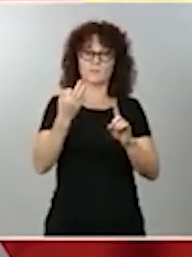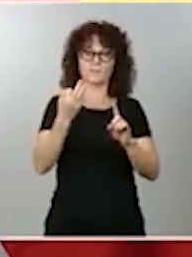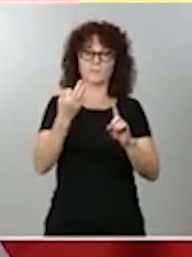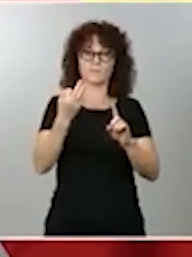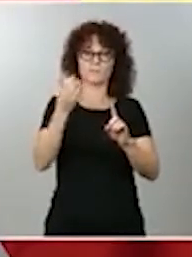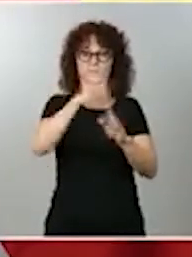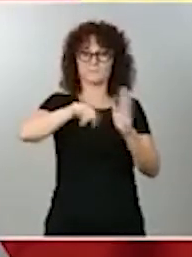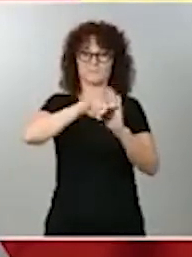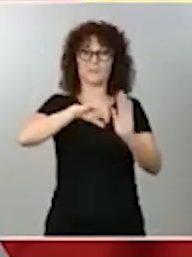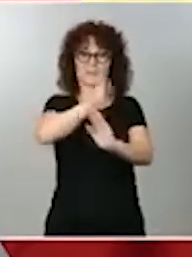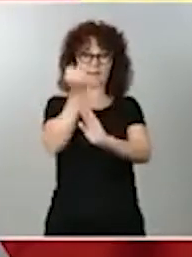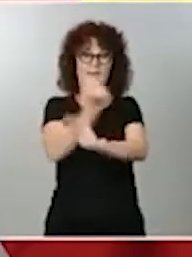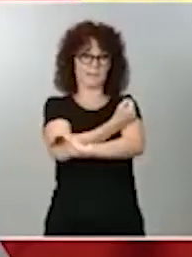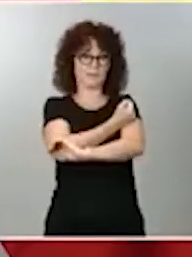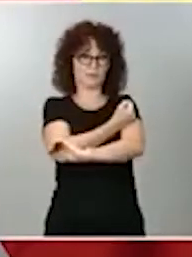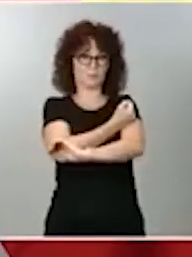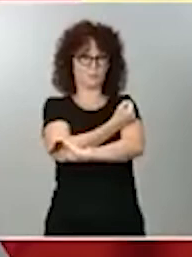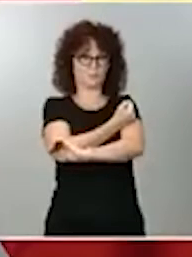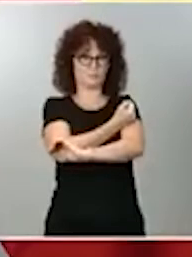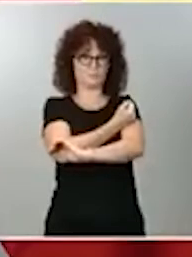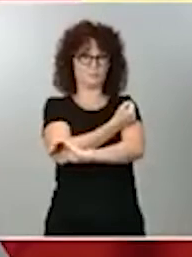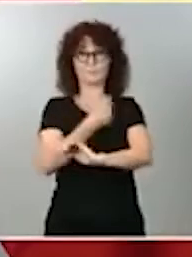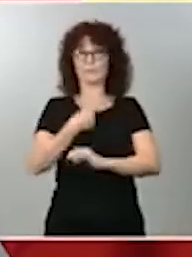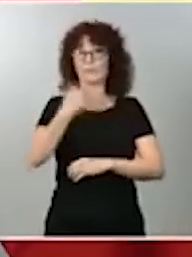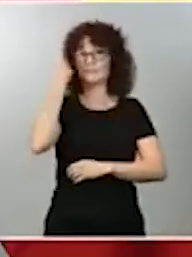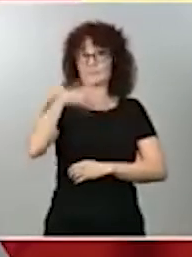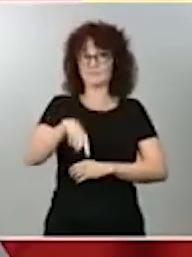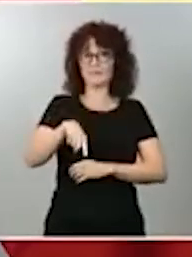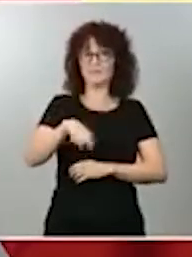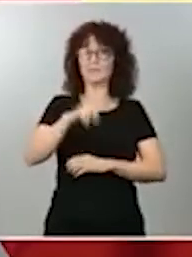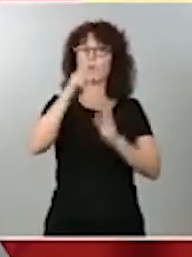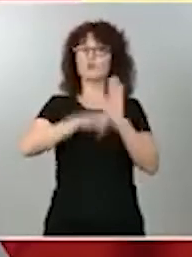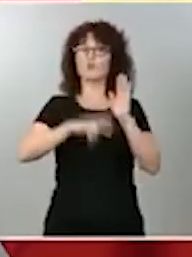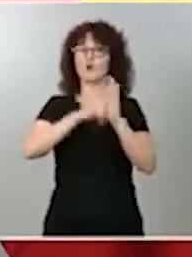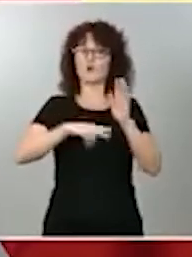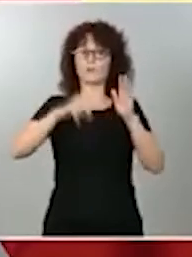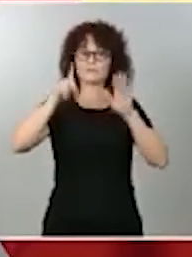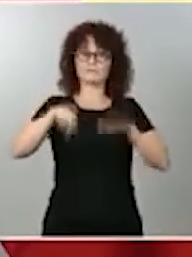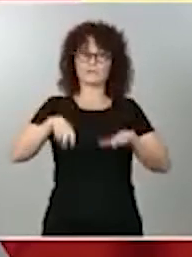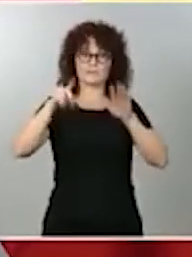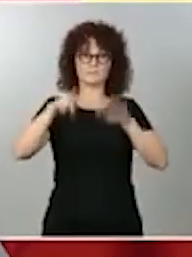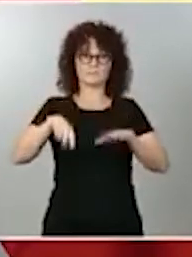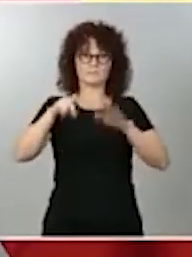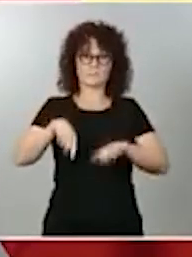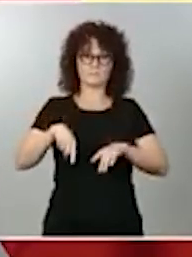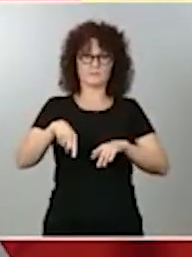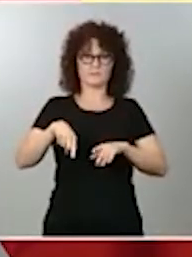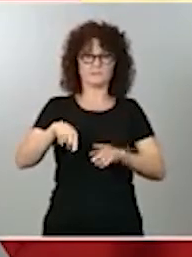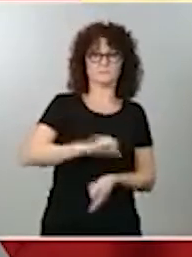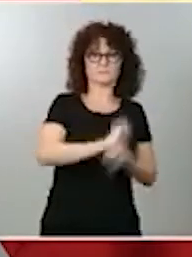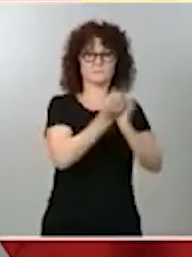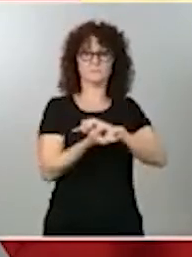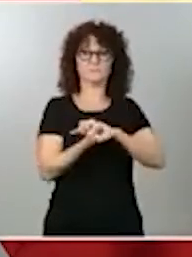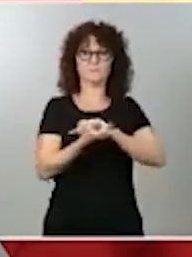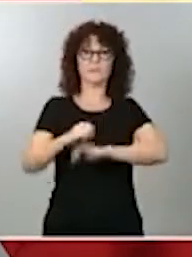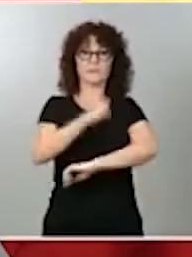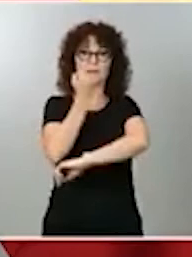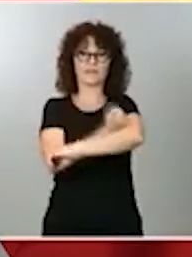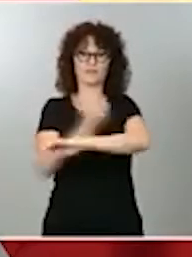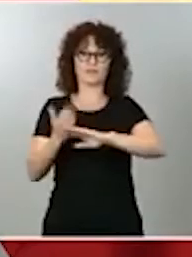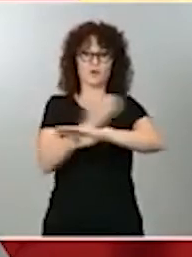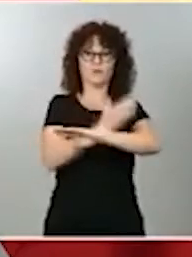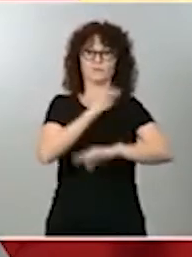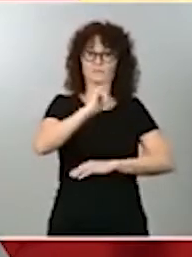abacateo, que saben que en esta norma es de seis meses, cambiamos el registro que ya teníamos de convenios colectivos